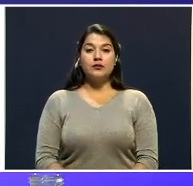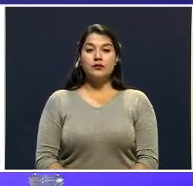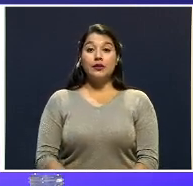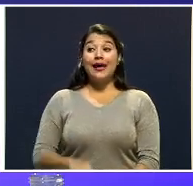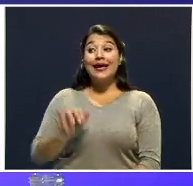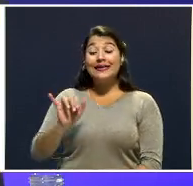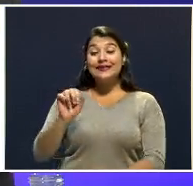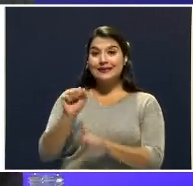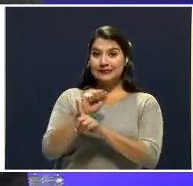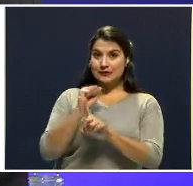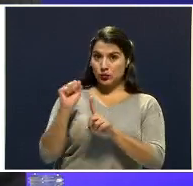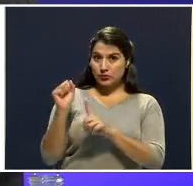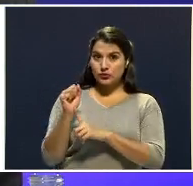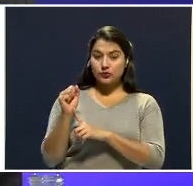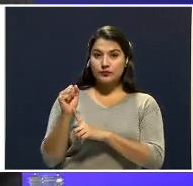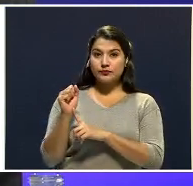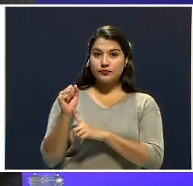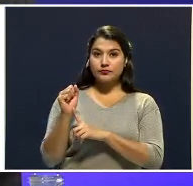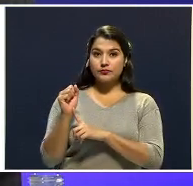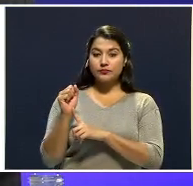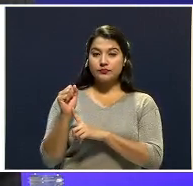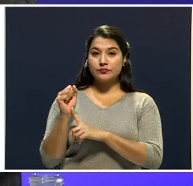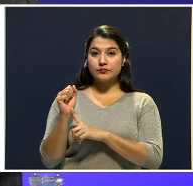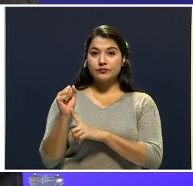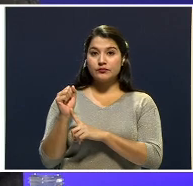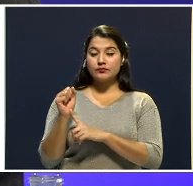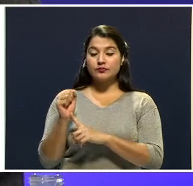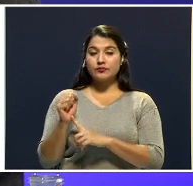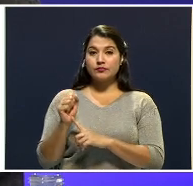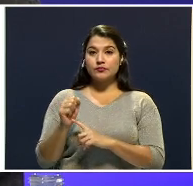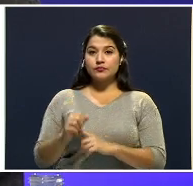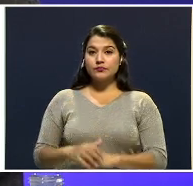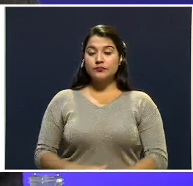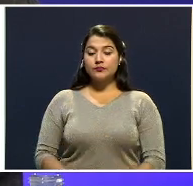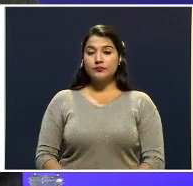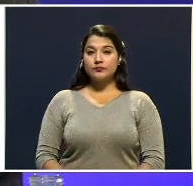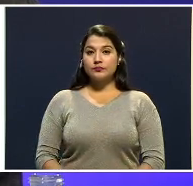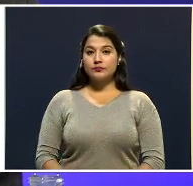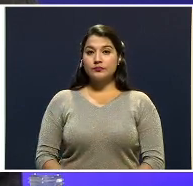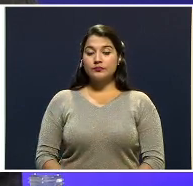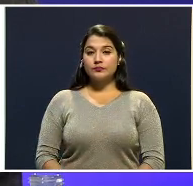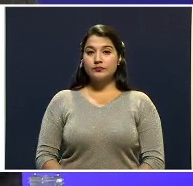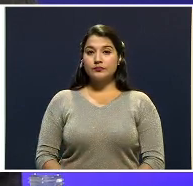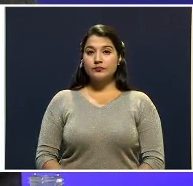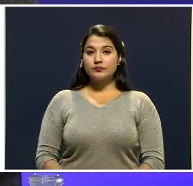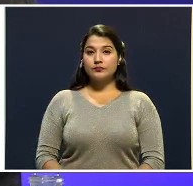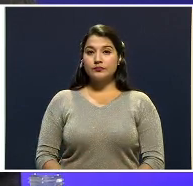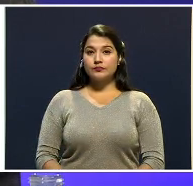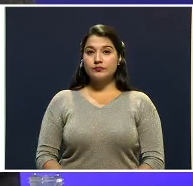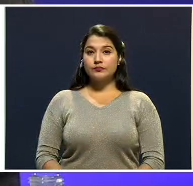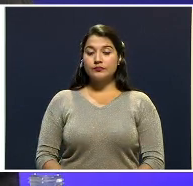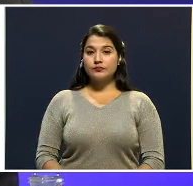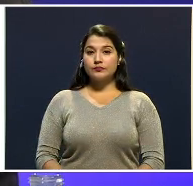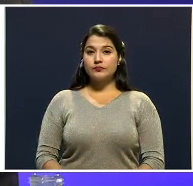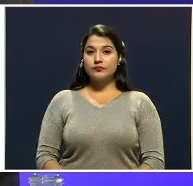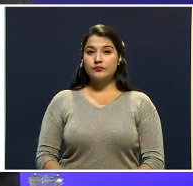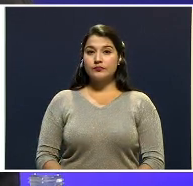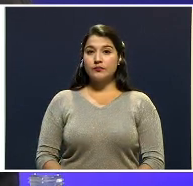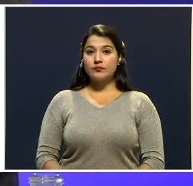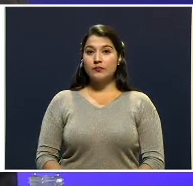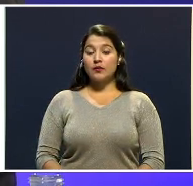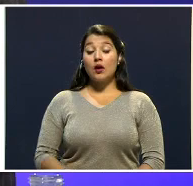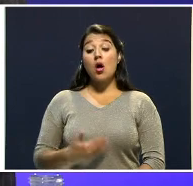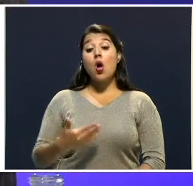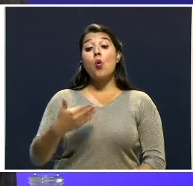este caso, con el segundo